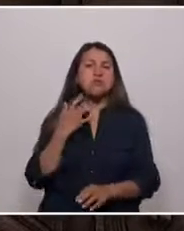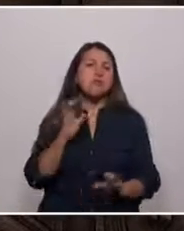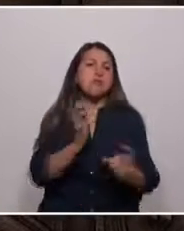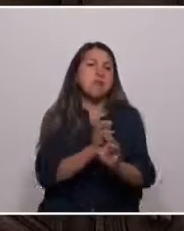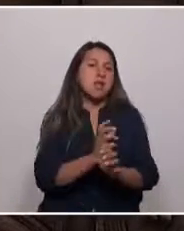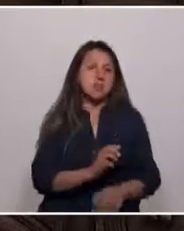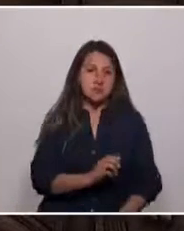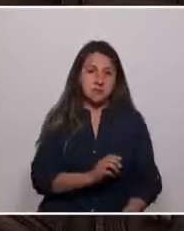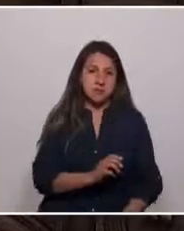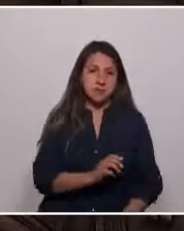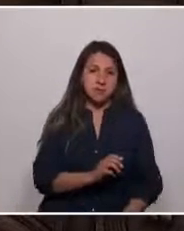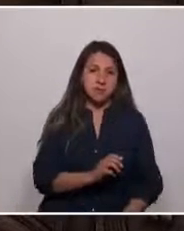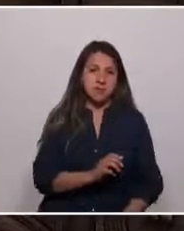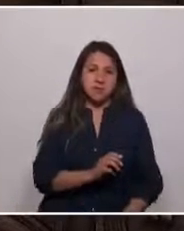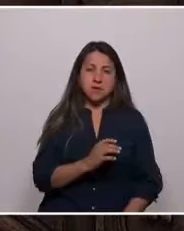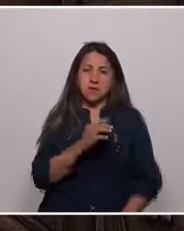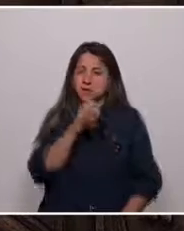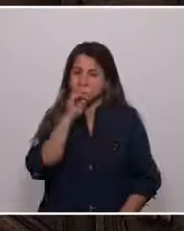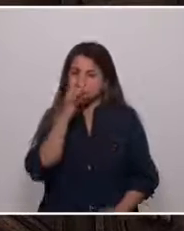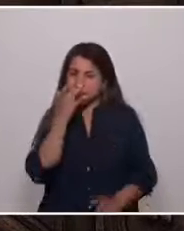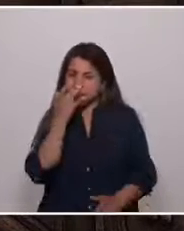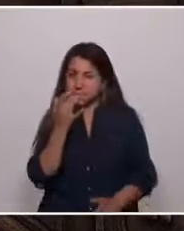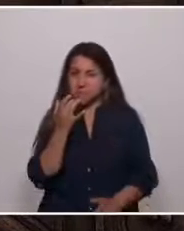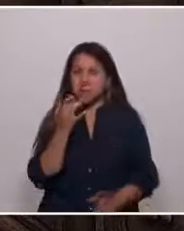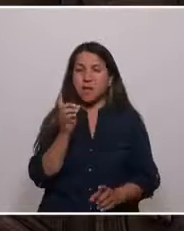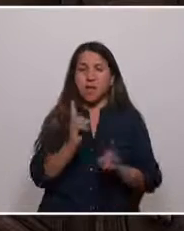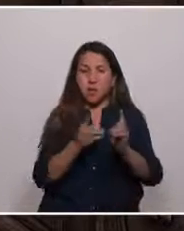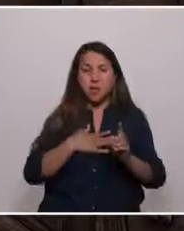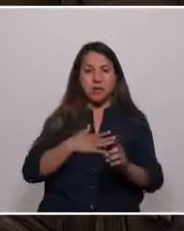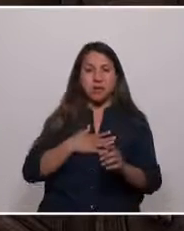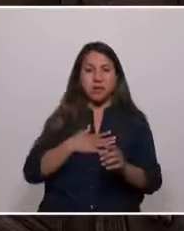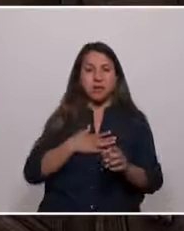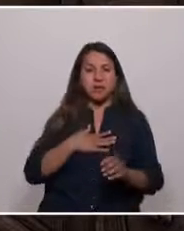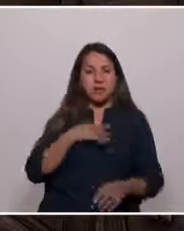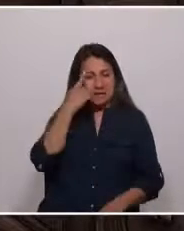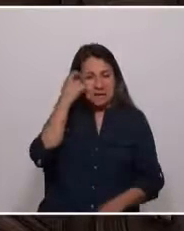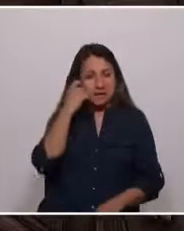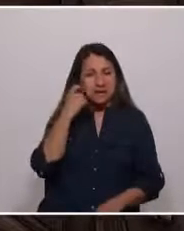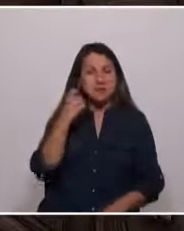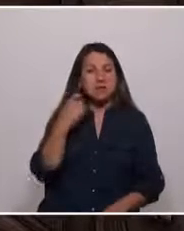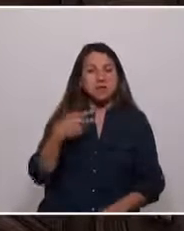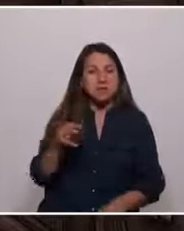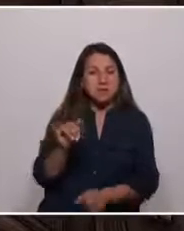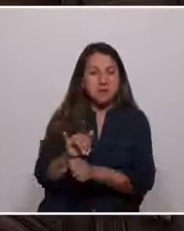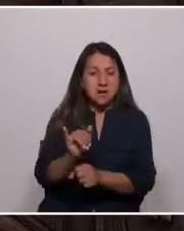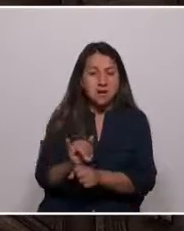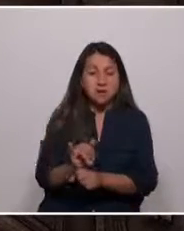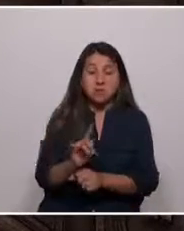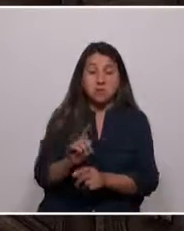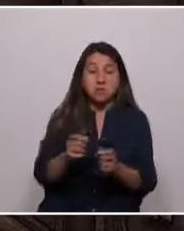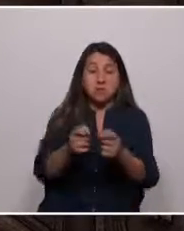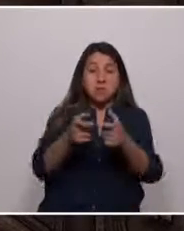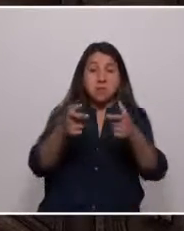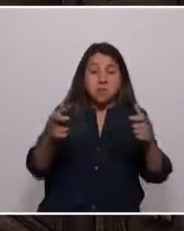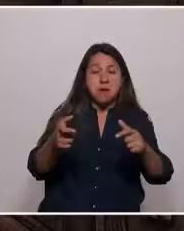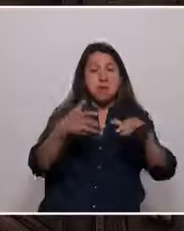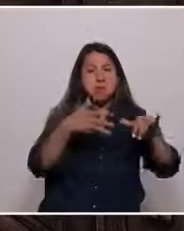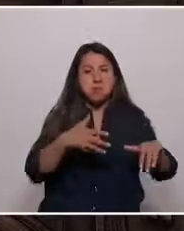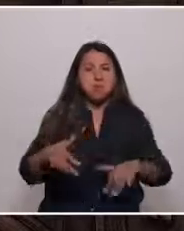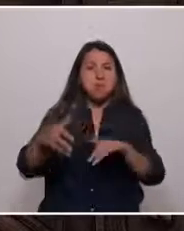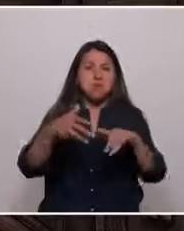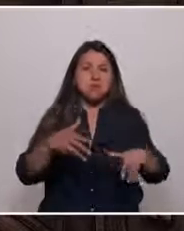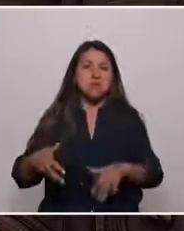como malintencionadamente intentan hacer creer algunos, sino por una historia continua y creciente de movilizaciones sociales